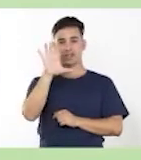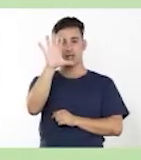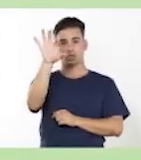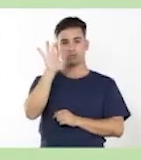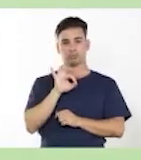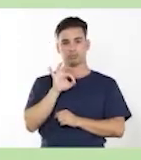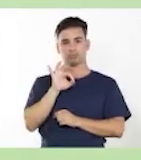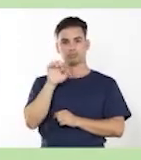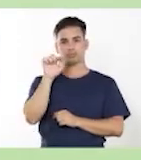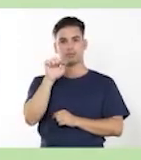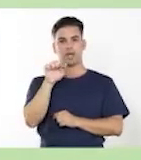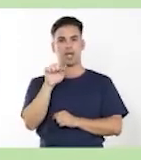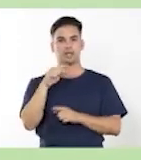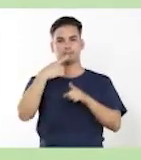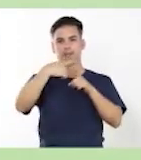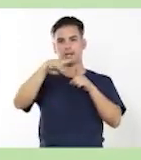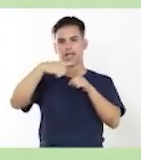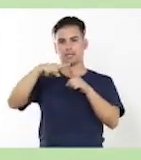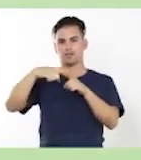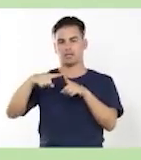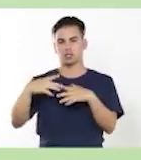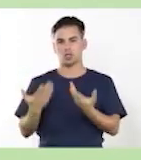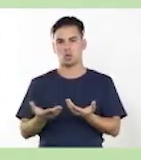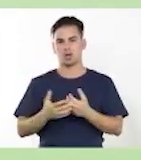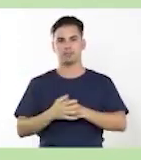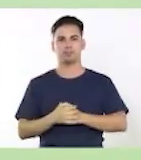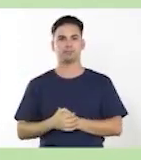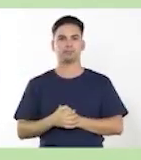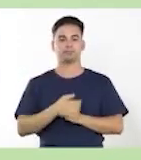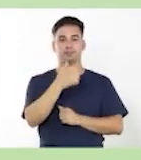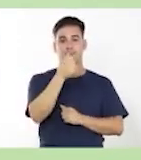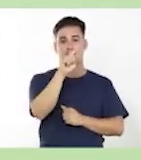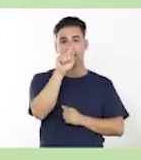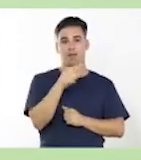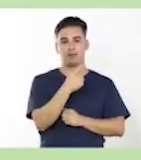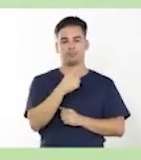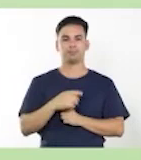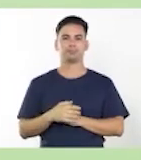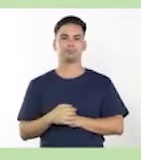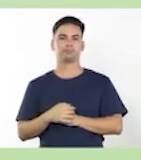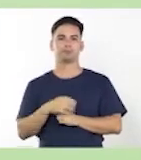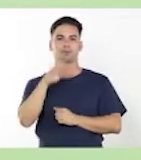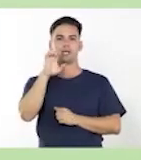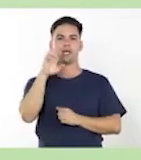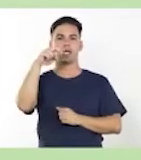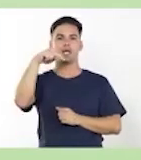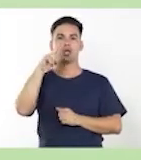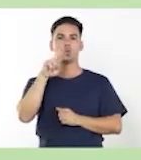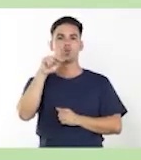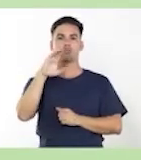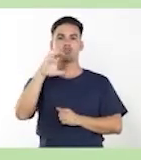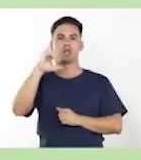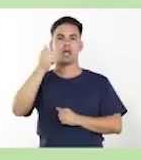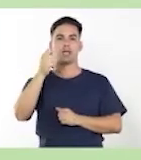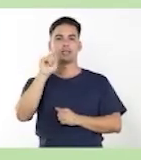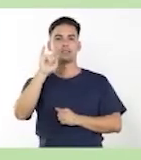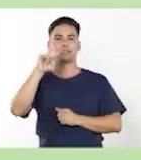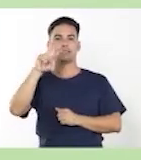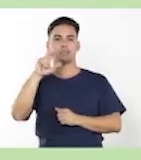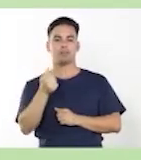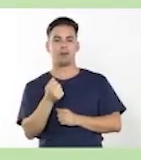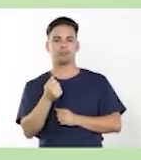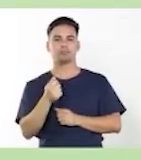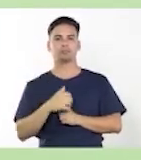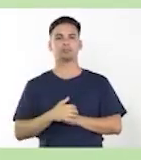siguientes clasificaciones. Inciso A, enunciativa afirmativa con matiz